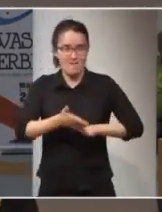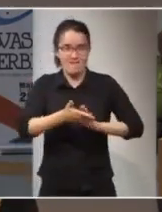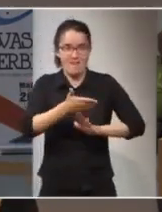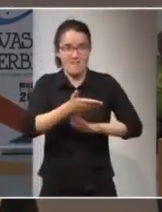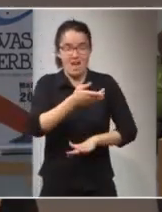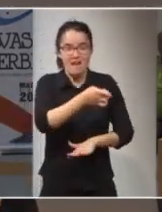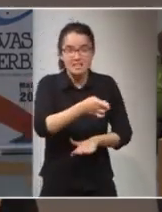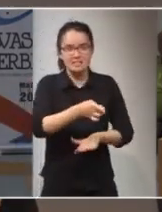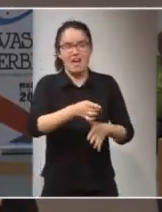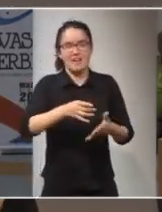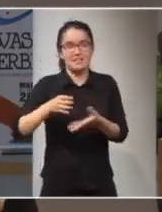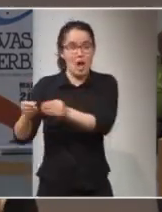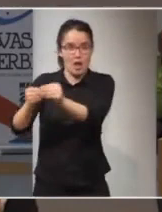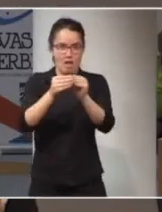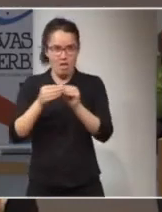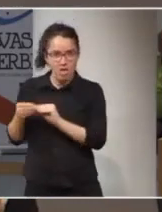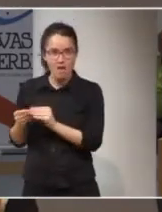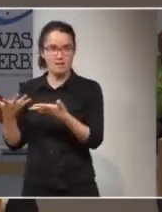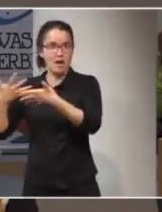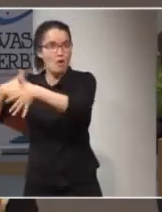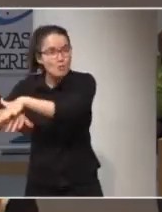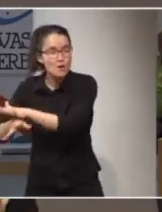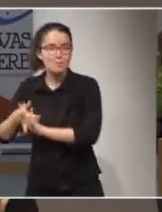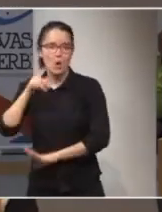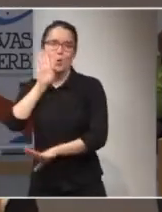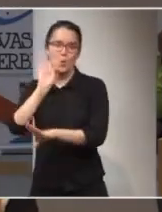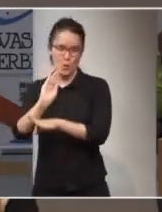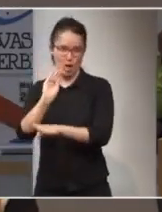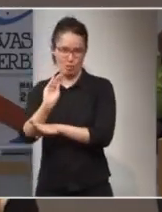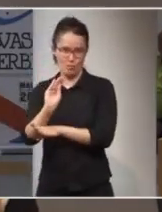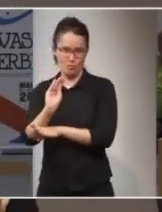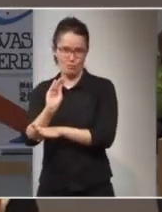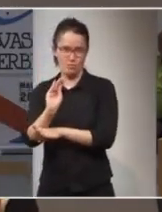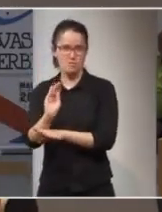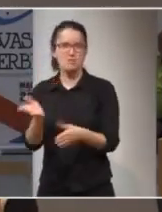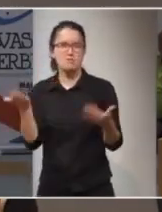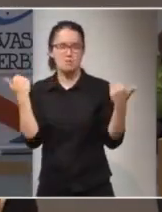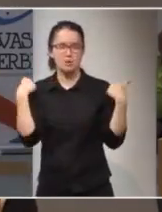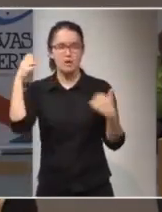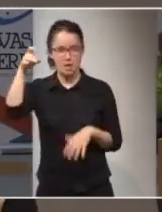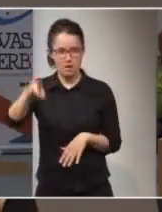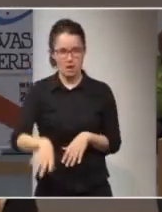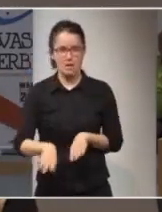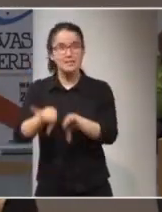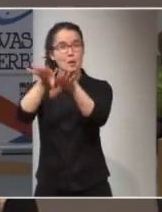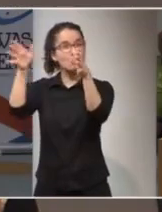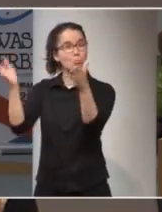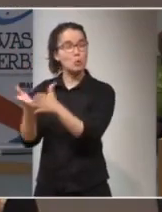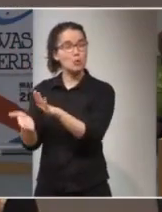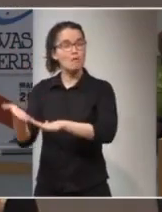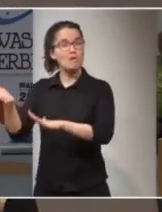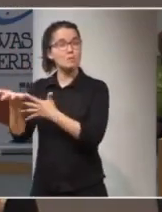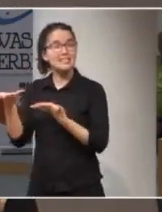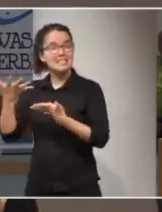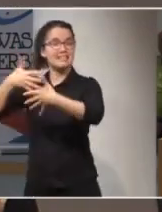unidad, hacia esa convergencia, pero debemos tener cuidado. ¿Quién se va a hacer cargo de ese mundo cada vez más